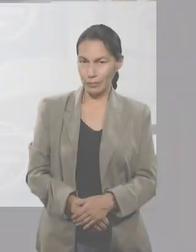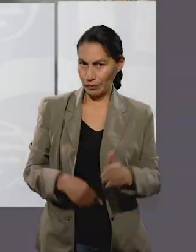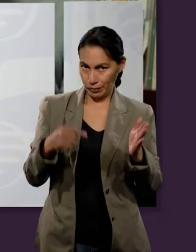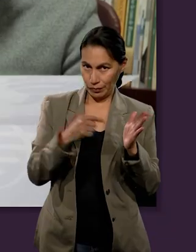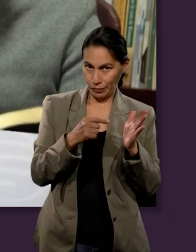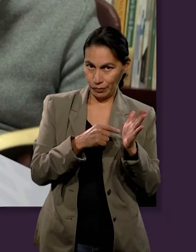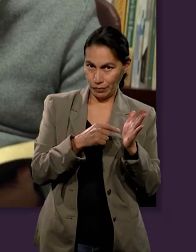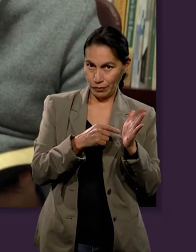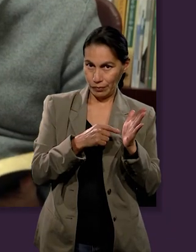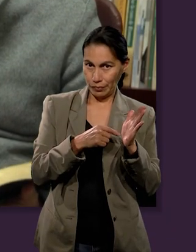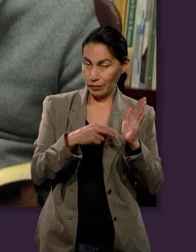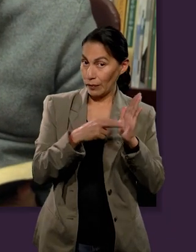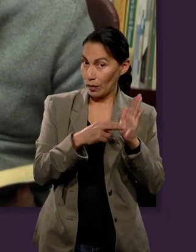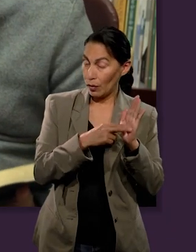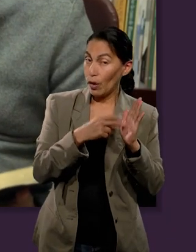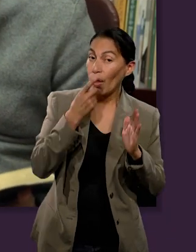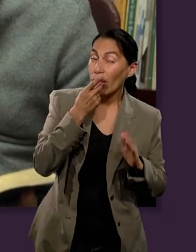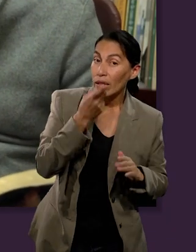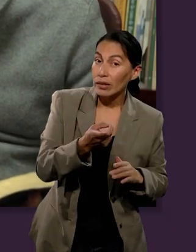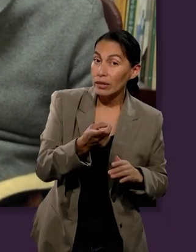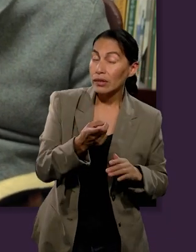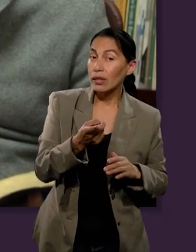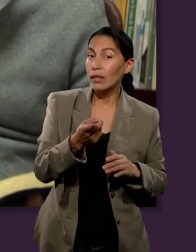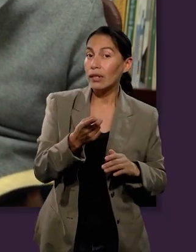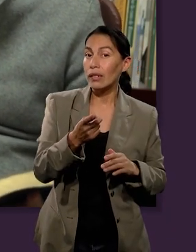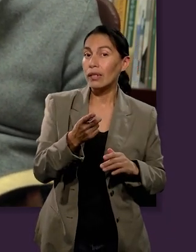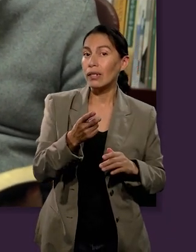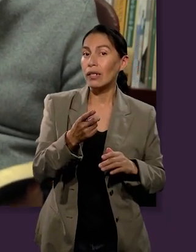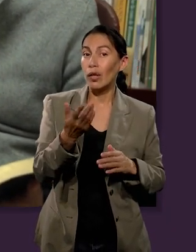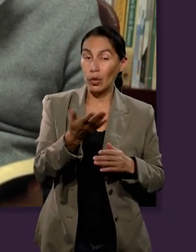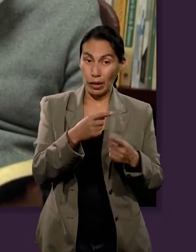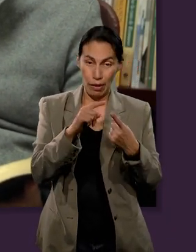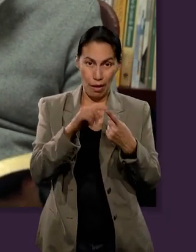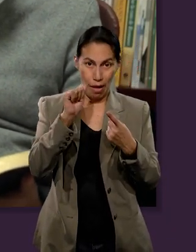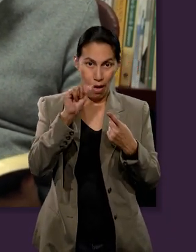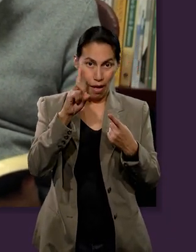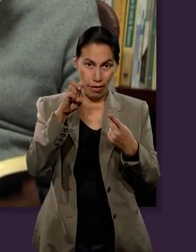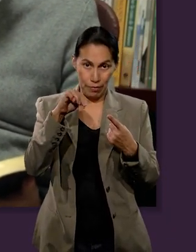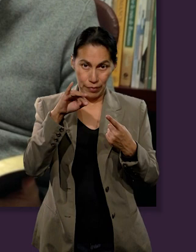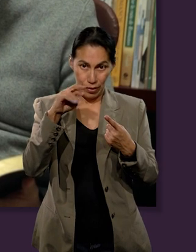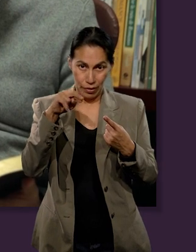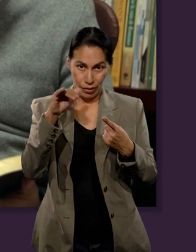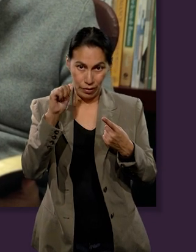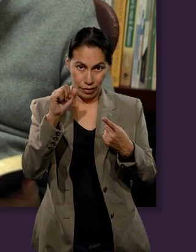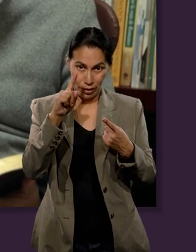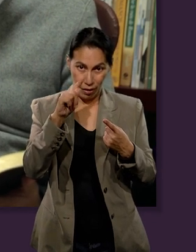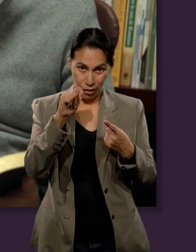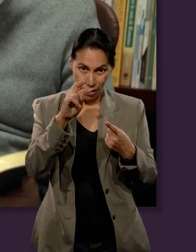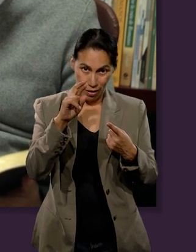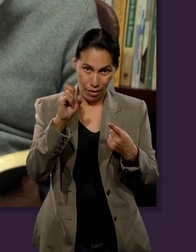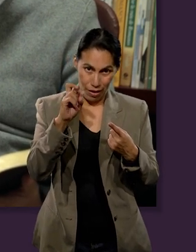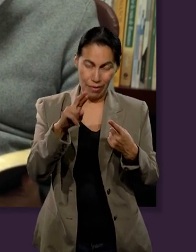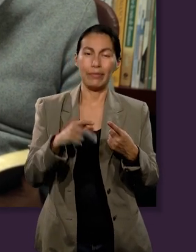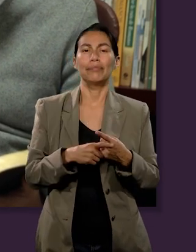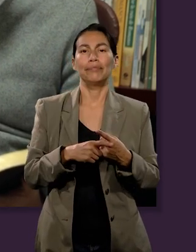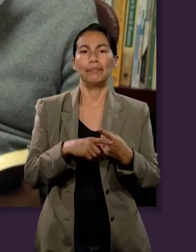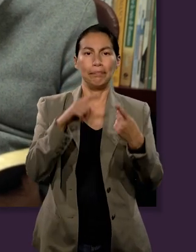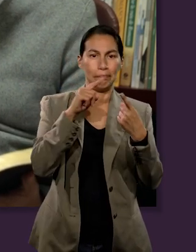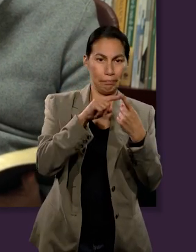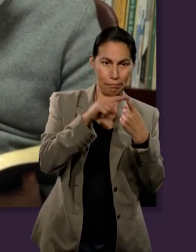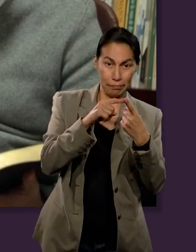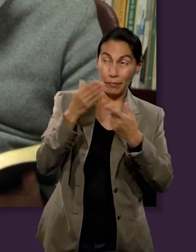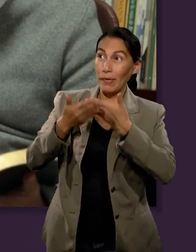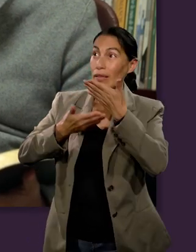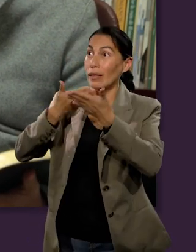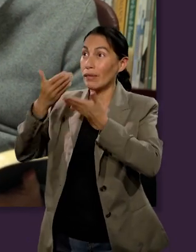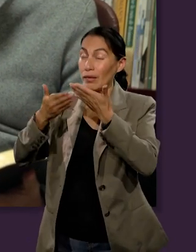Aquí el texto no simplemente dice administradores, usa tres títulos para cada uno de nosotros,